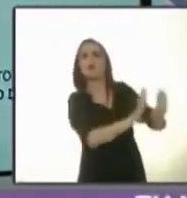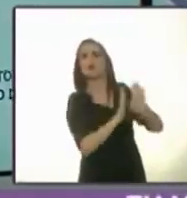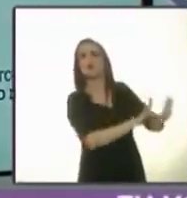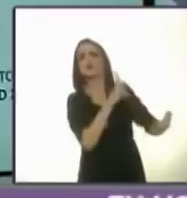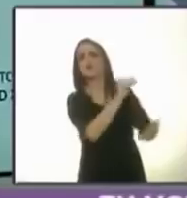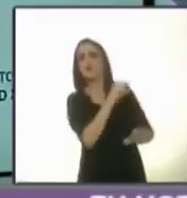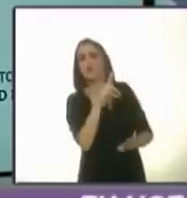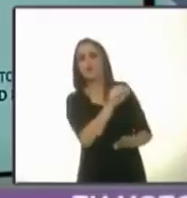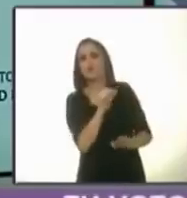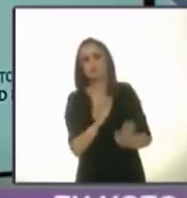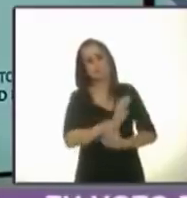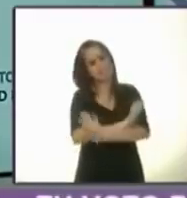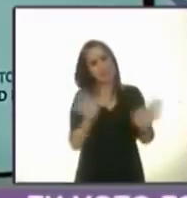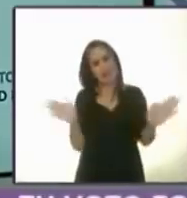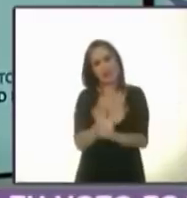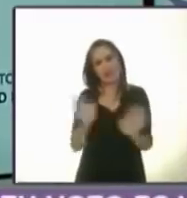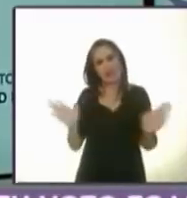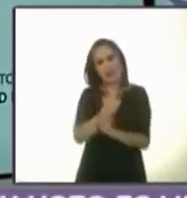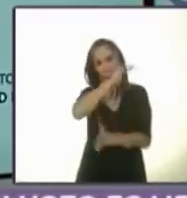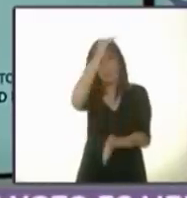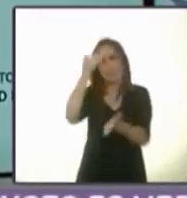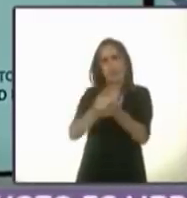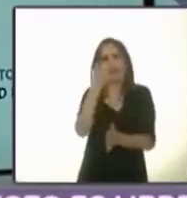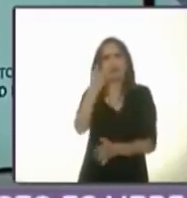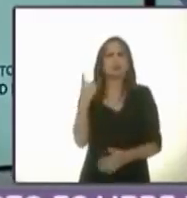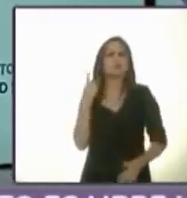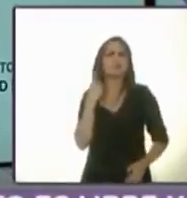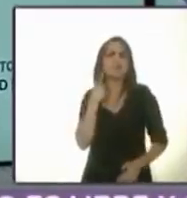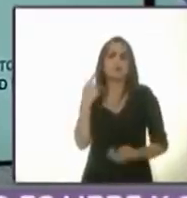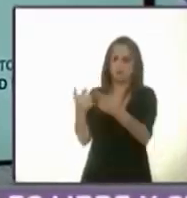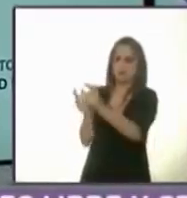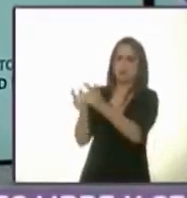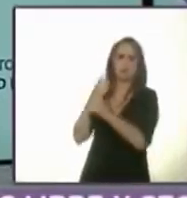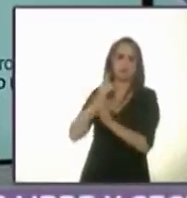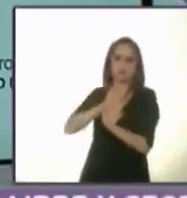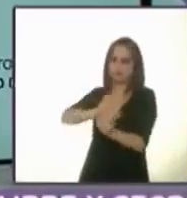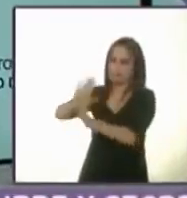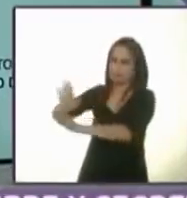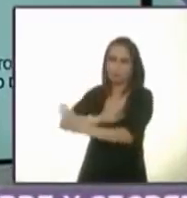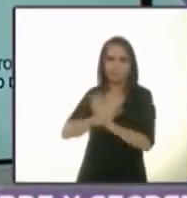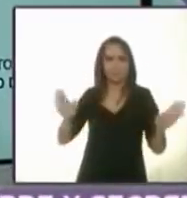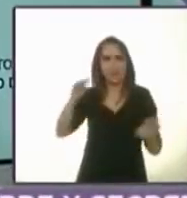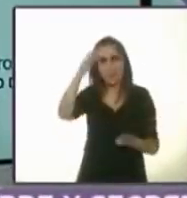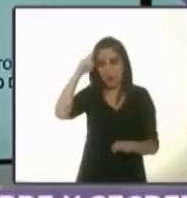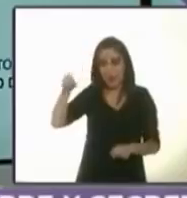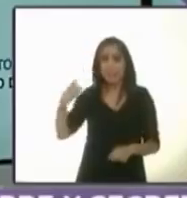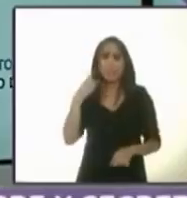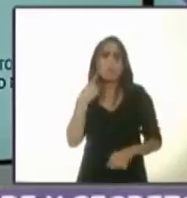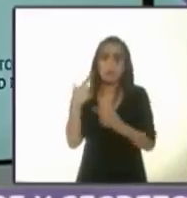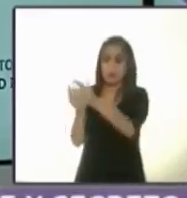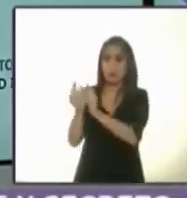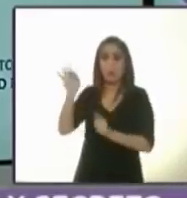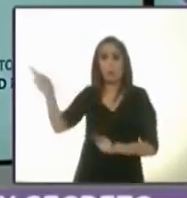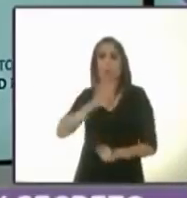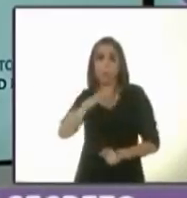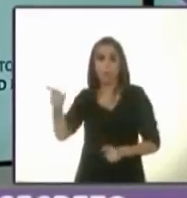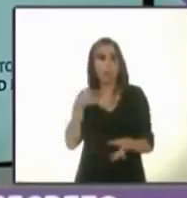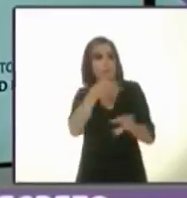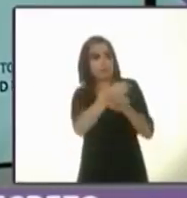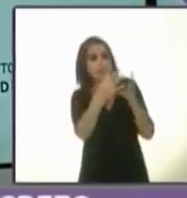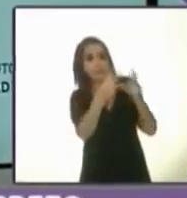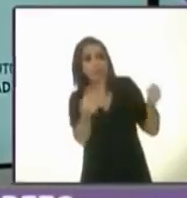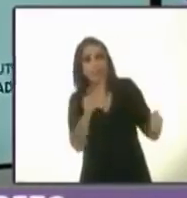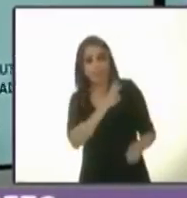Necesitamos terminar con los partidos políticos. Los partidos políticos no son la solución. Y hablando hace rato, ustedes